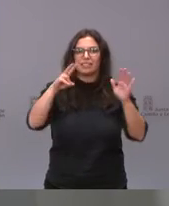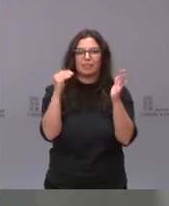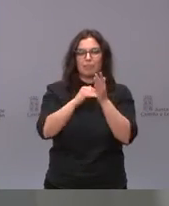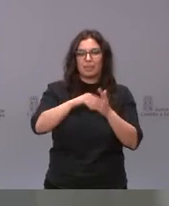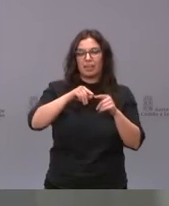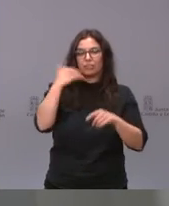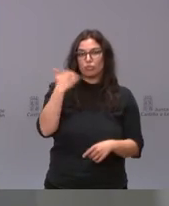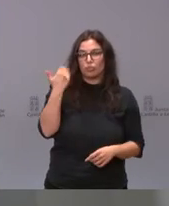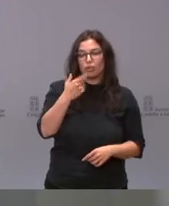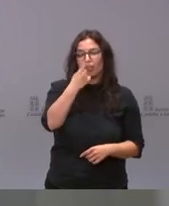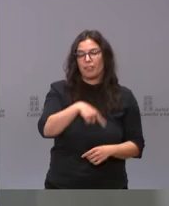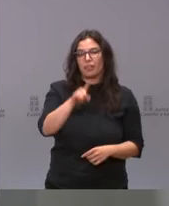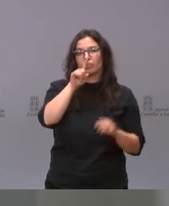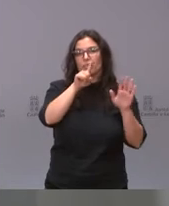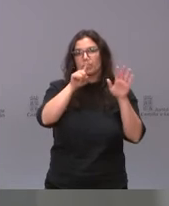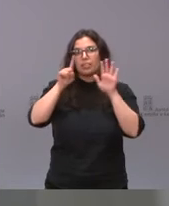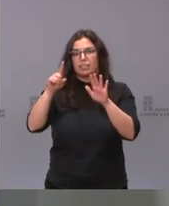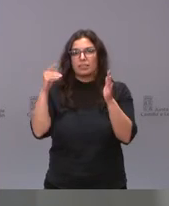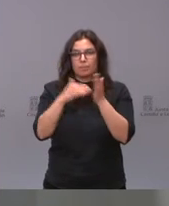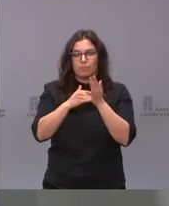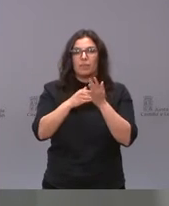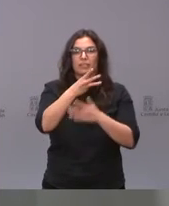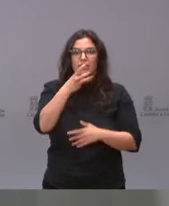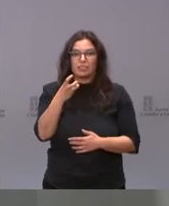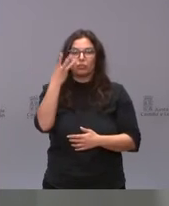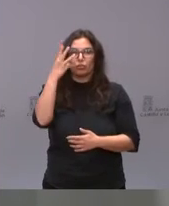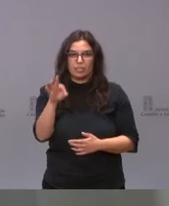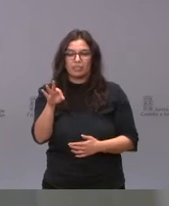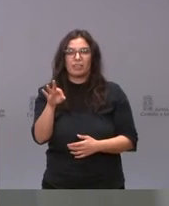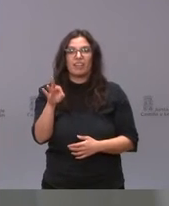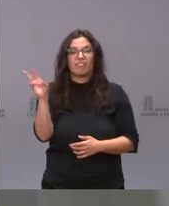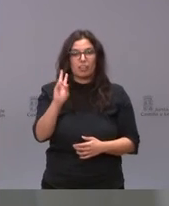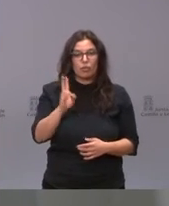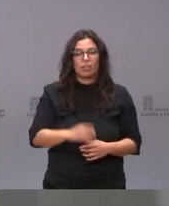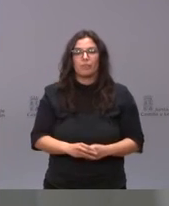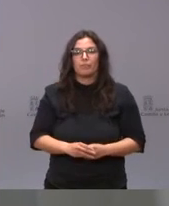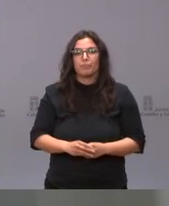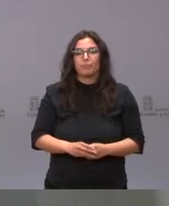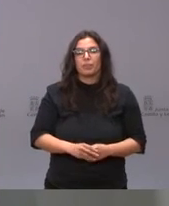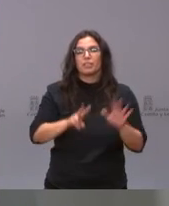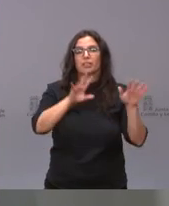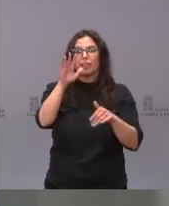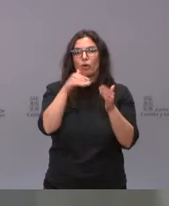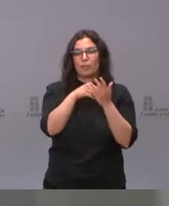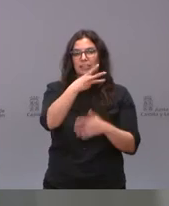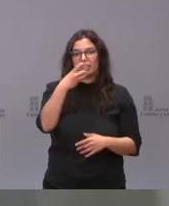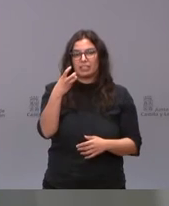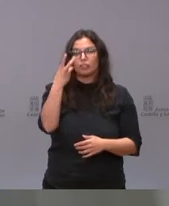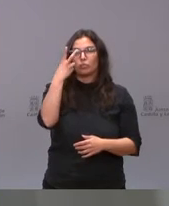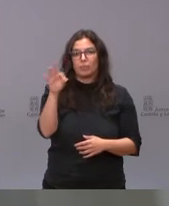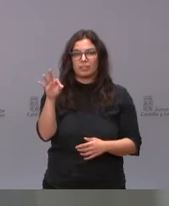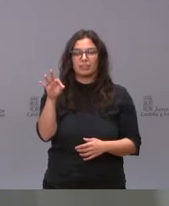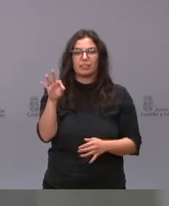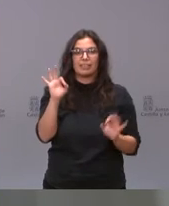Soria, 166.330 en Valladolid y 75.320